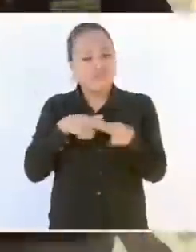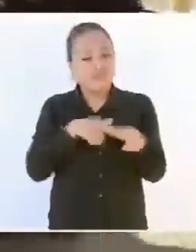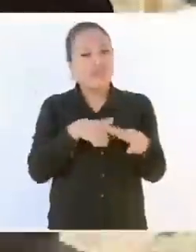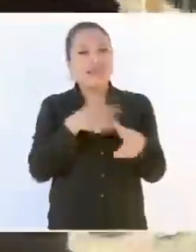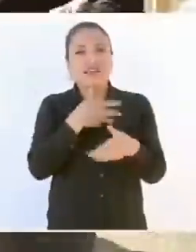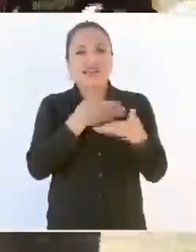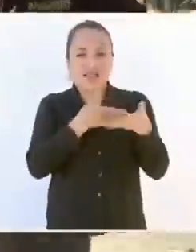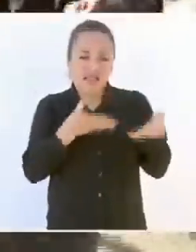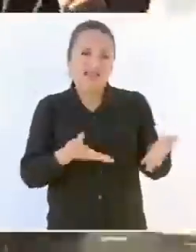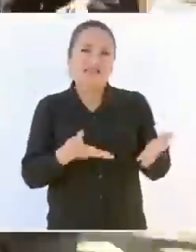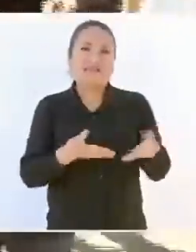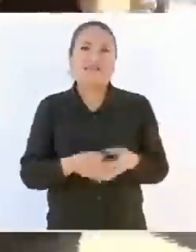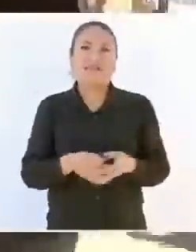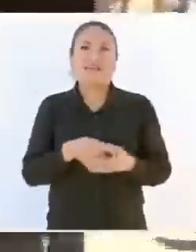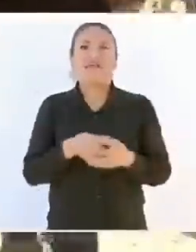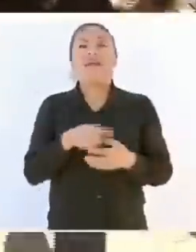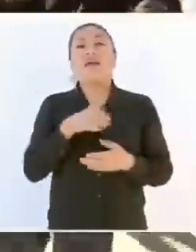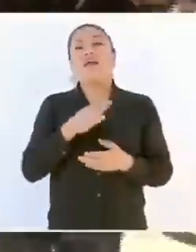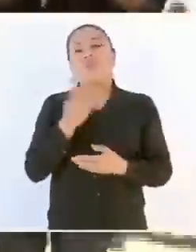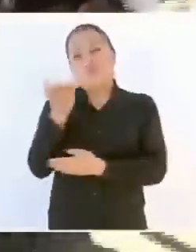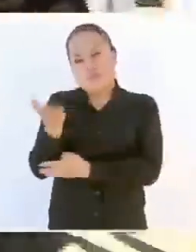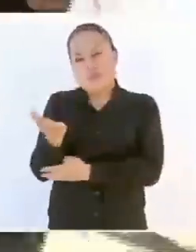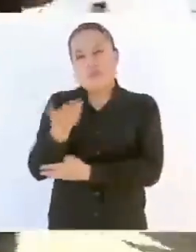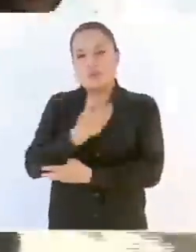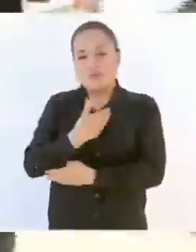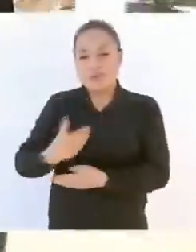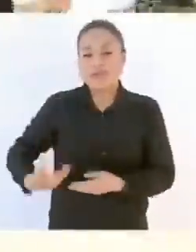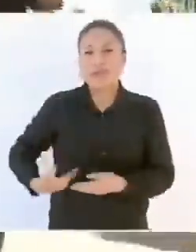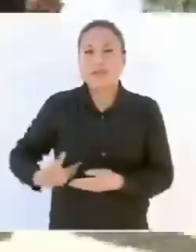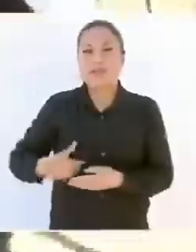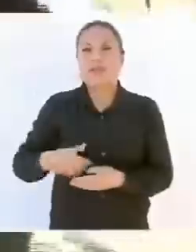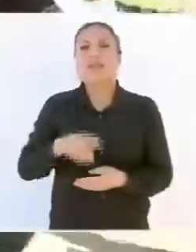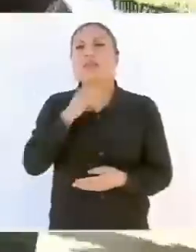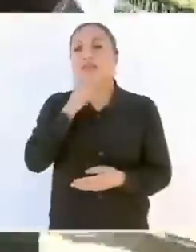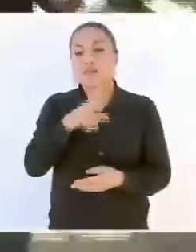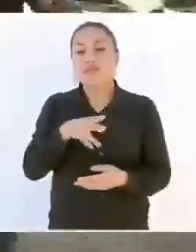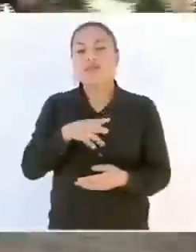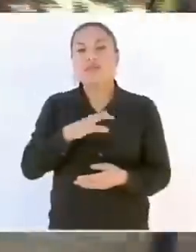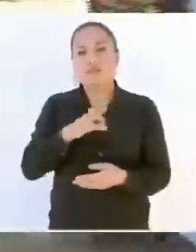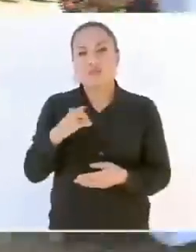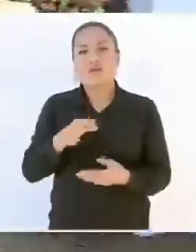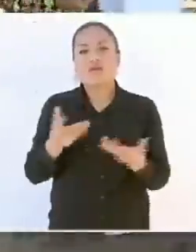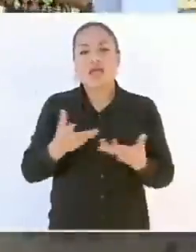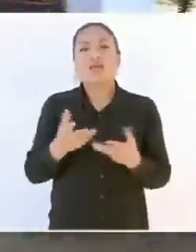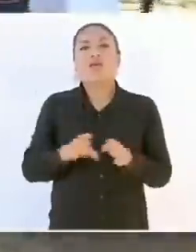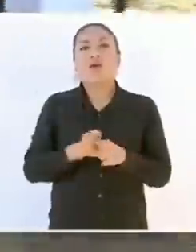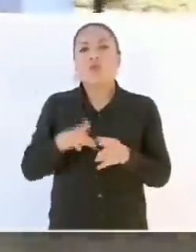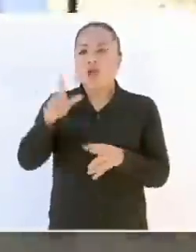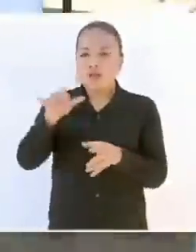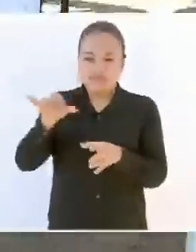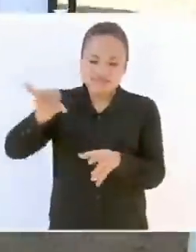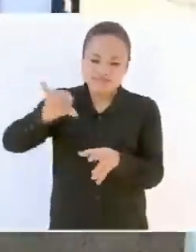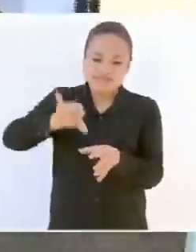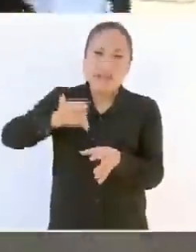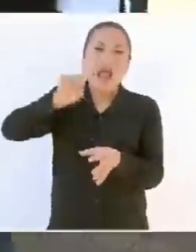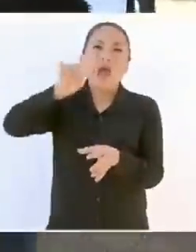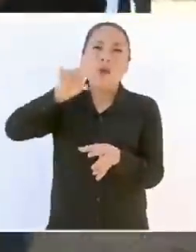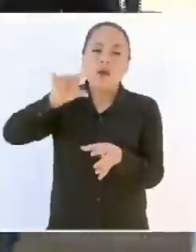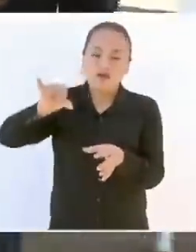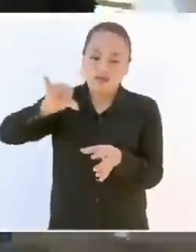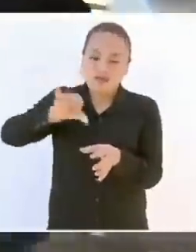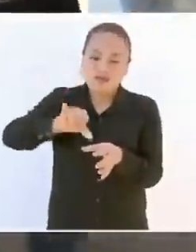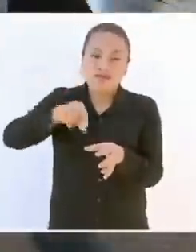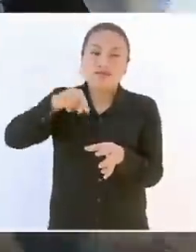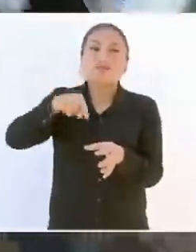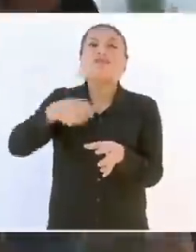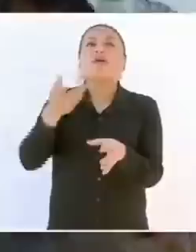Vamos a pedirle, señor presidente Que simbólicamente Hagamos el riego de esta plantita Para que en un